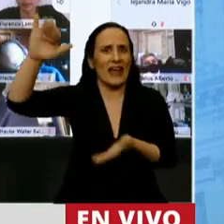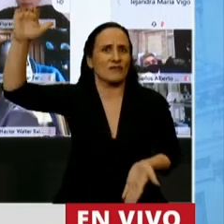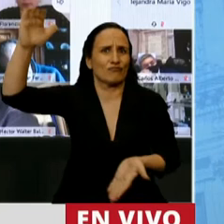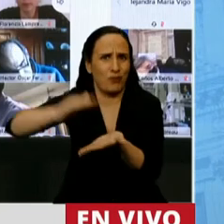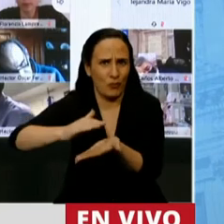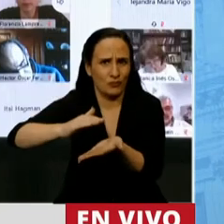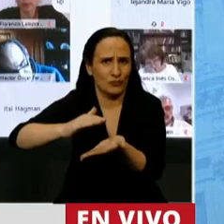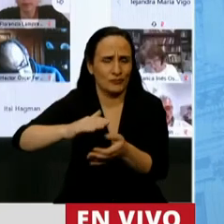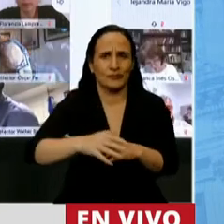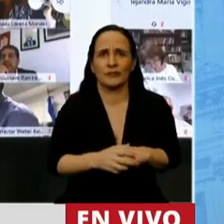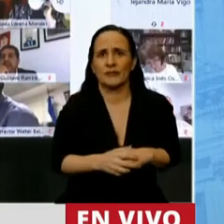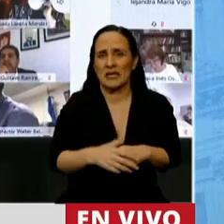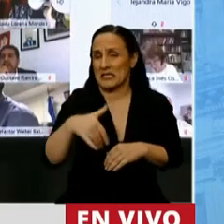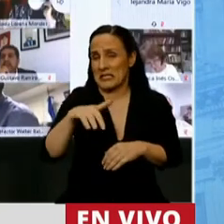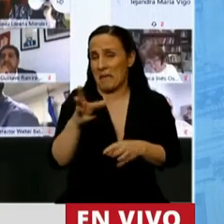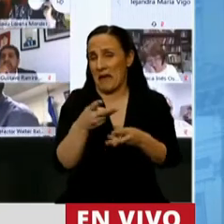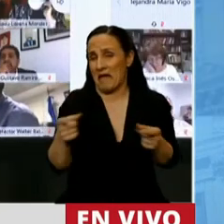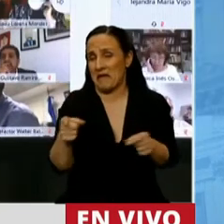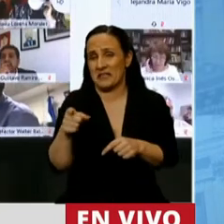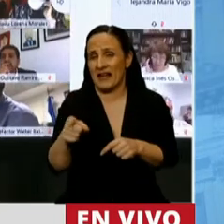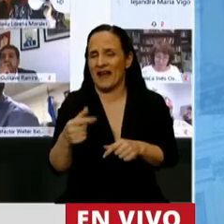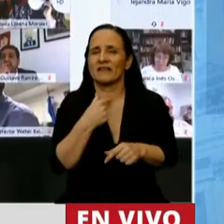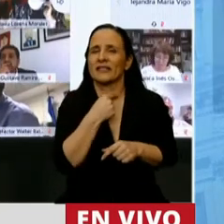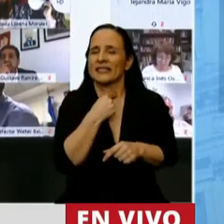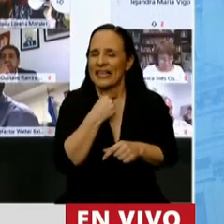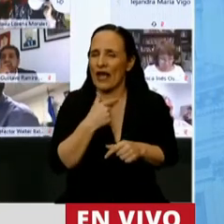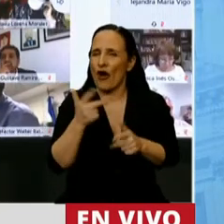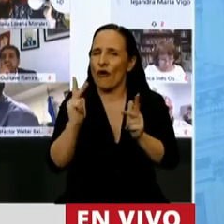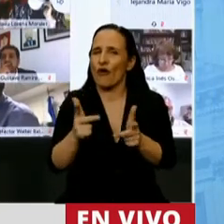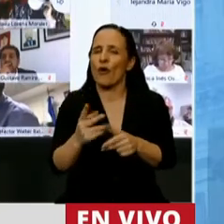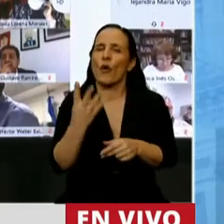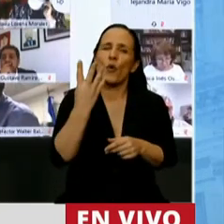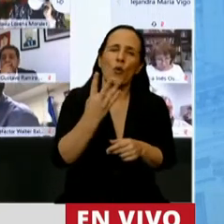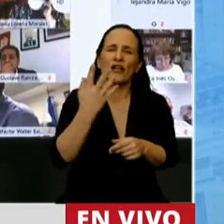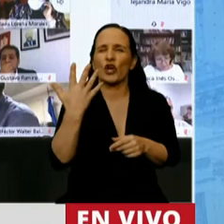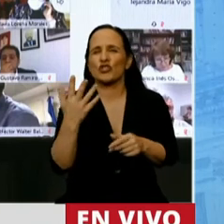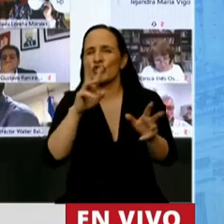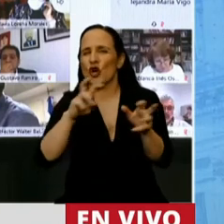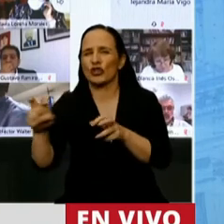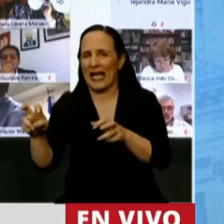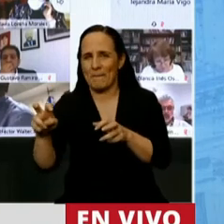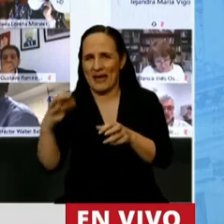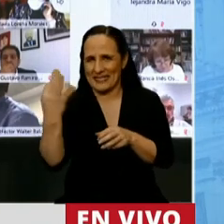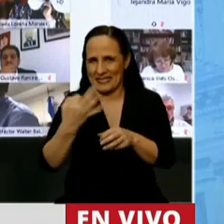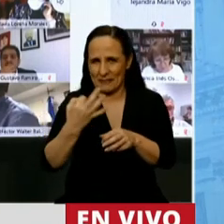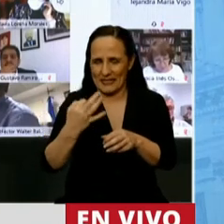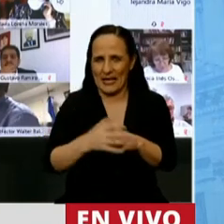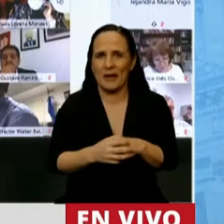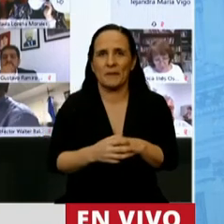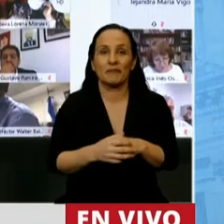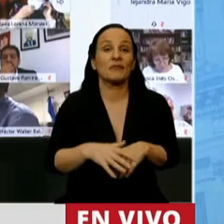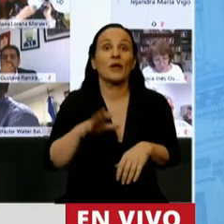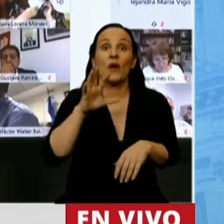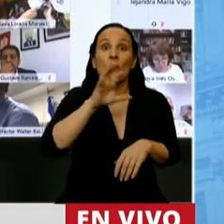Y ya, para ir cerrando, quisiera referirme a 4 o 5 temas puntuales. En la